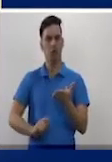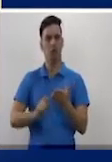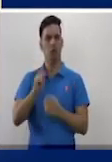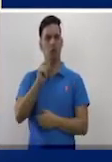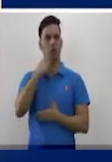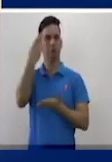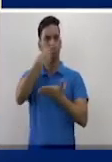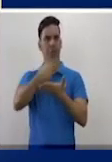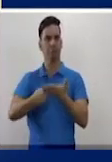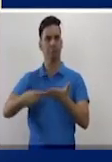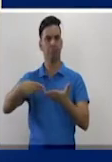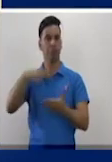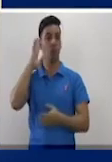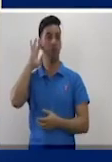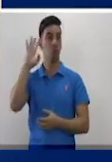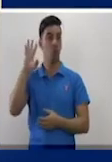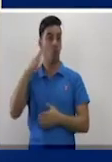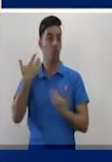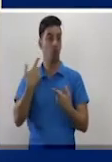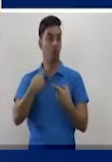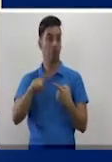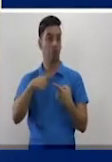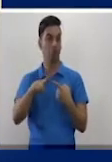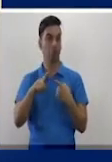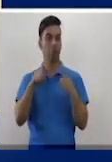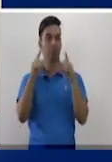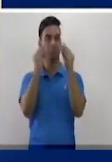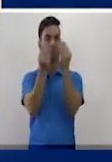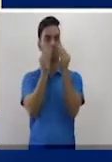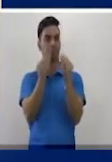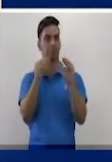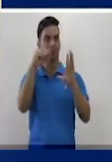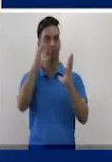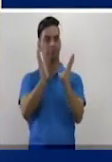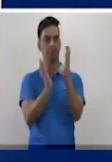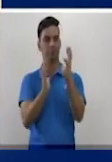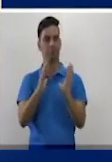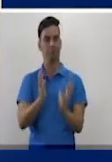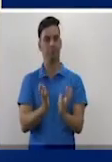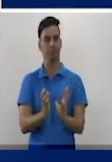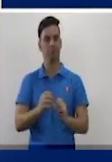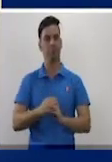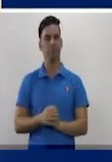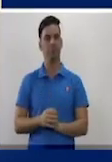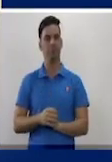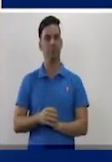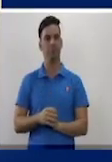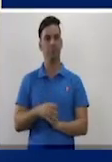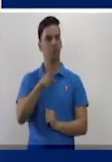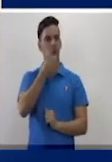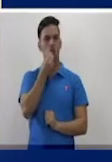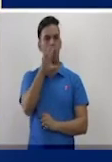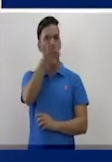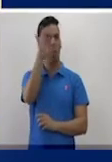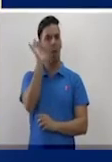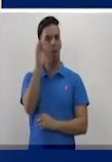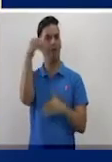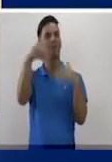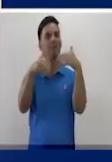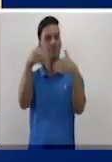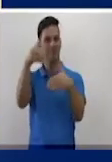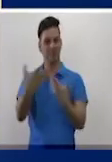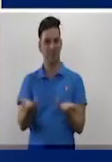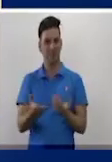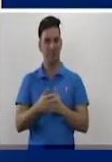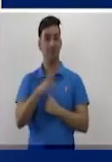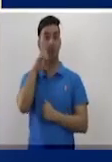Sí, en esa modalidad en la que tú selecciones, puedes participar. Observa en tu lámina